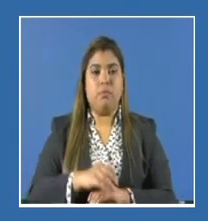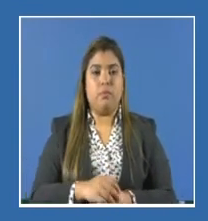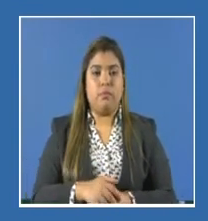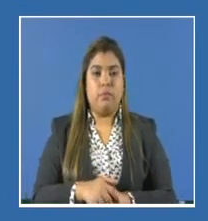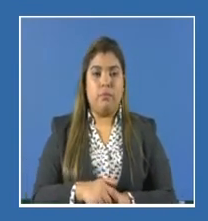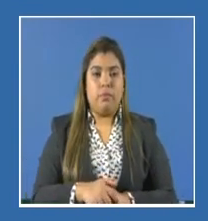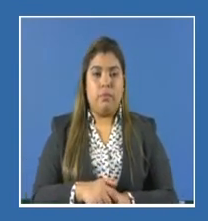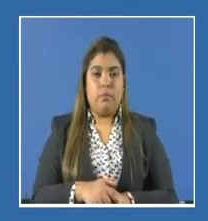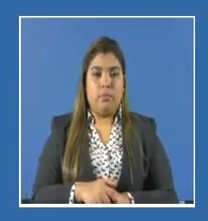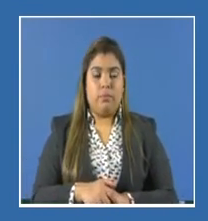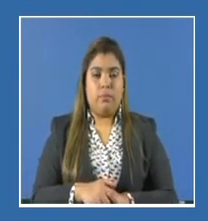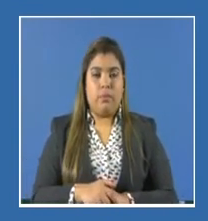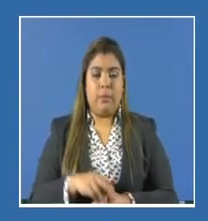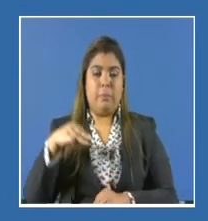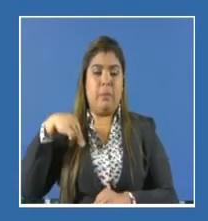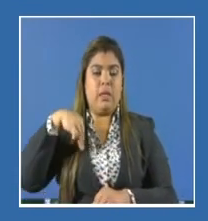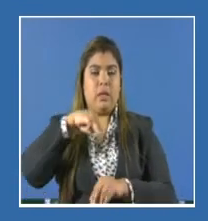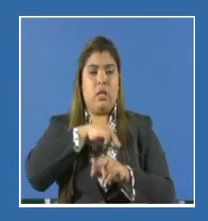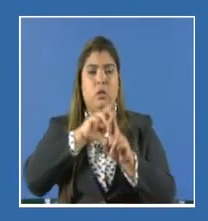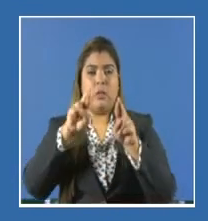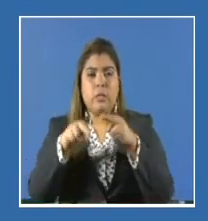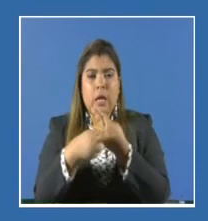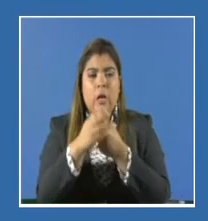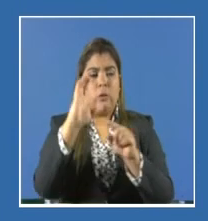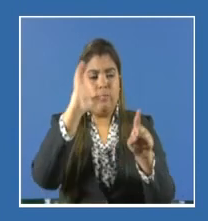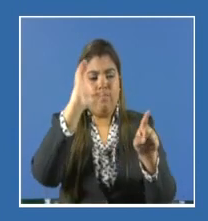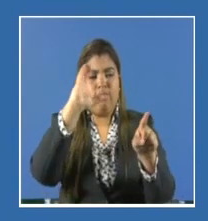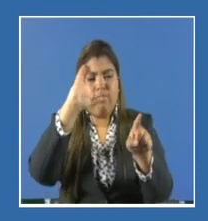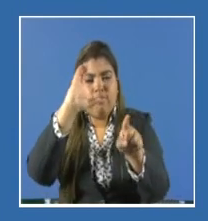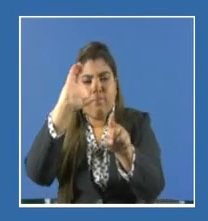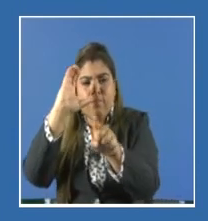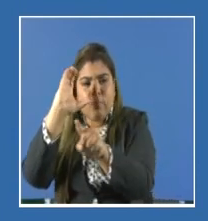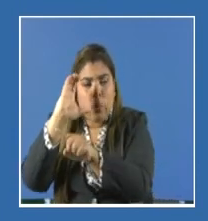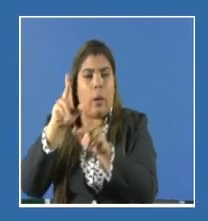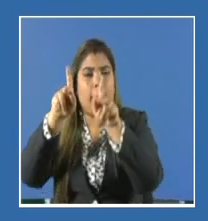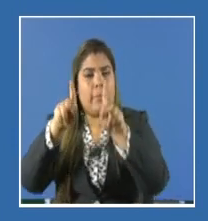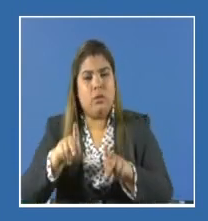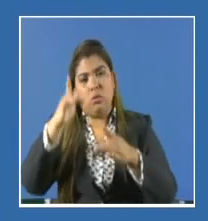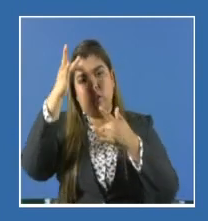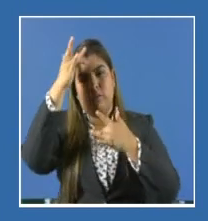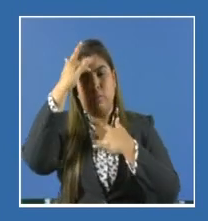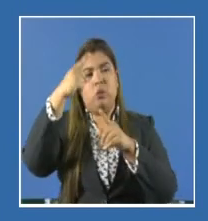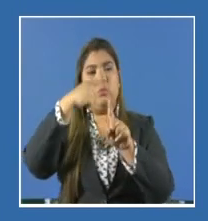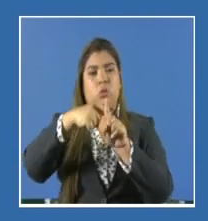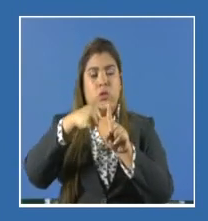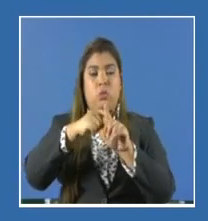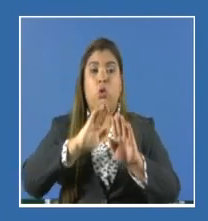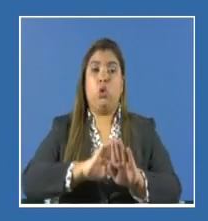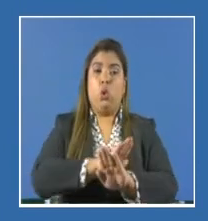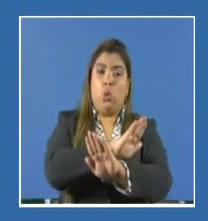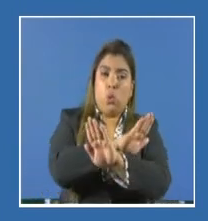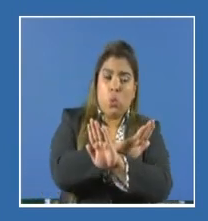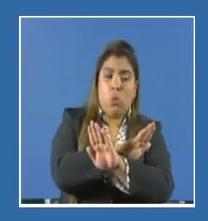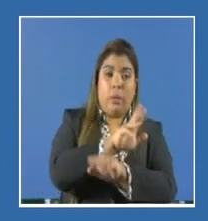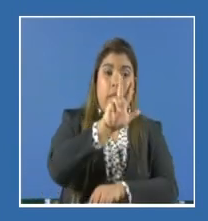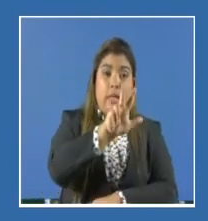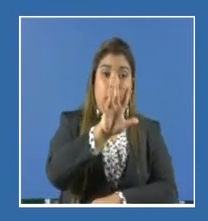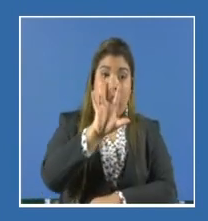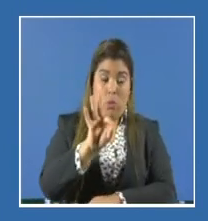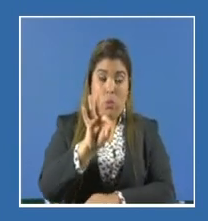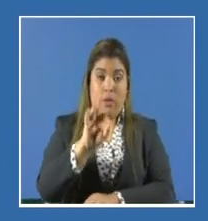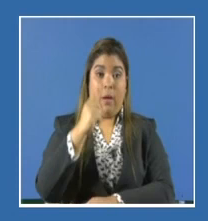y en donde se están tomando también las muestras. Tenemos Tocumen, 39,